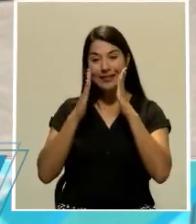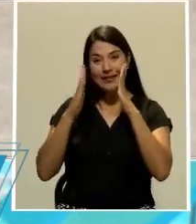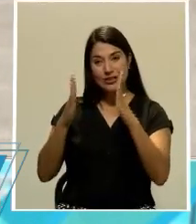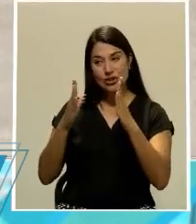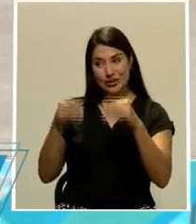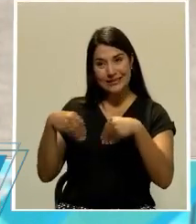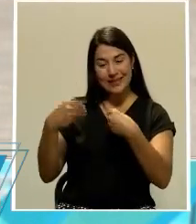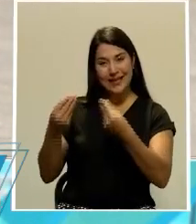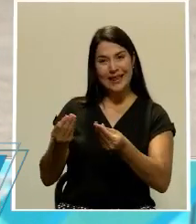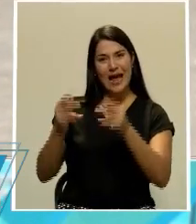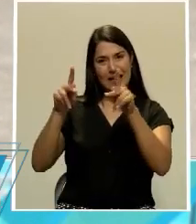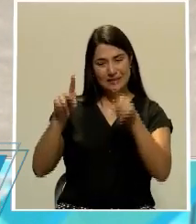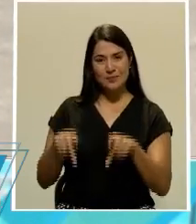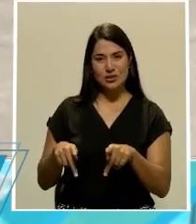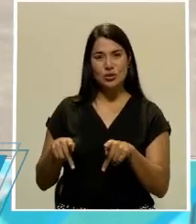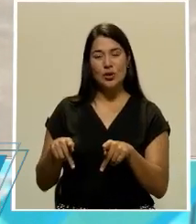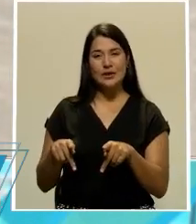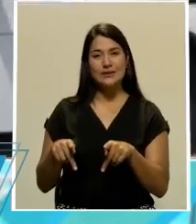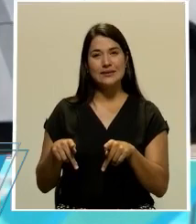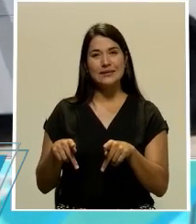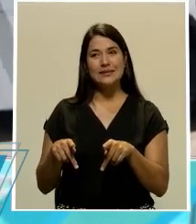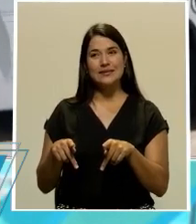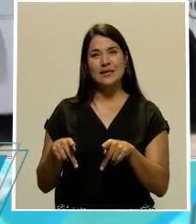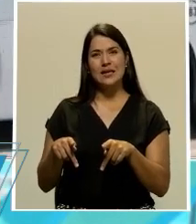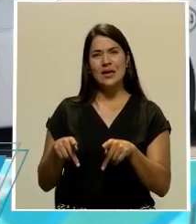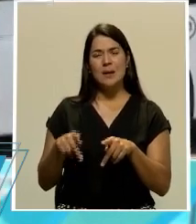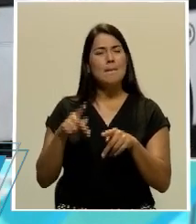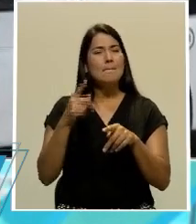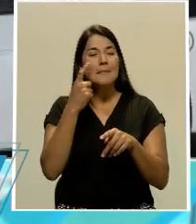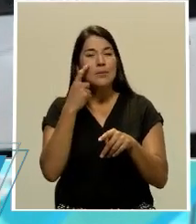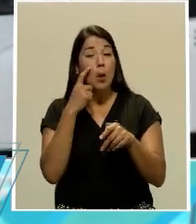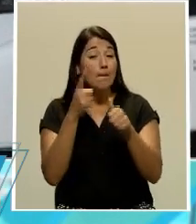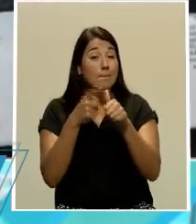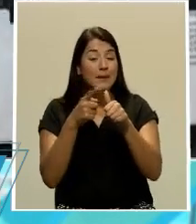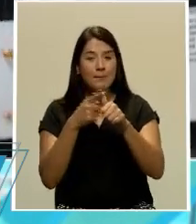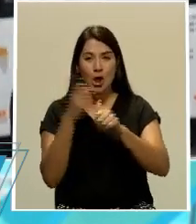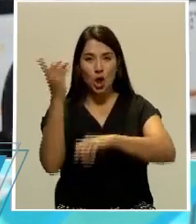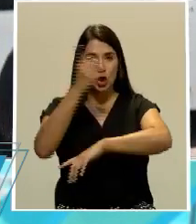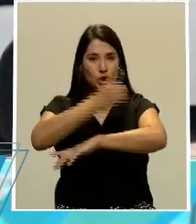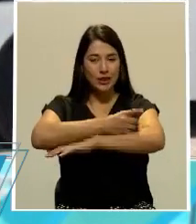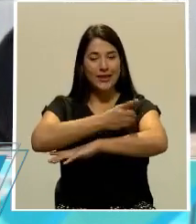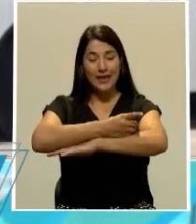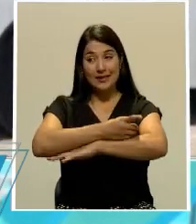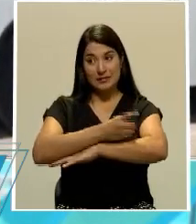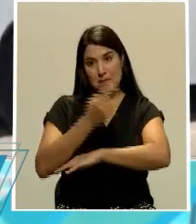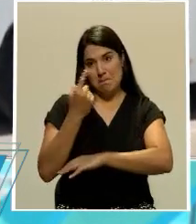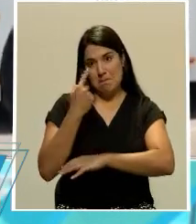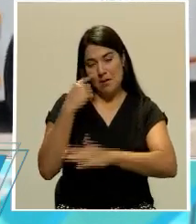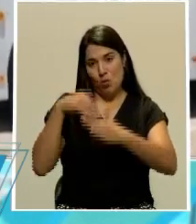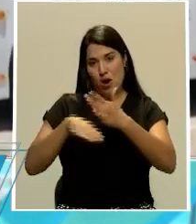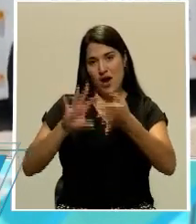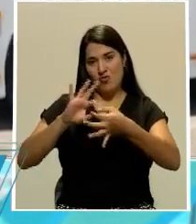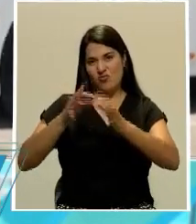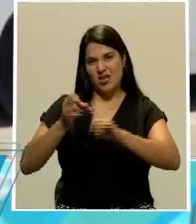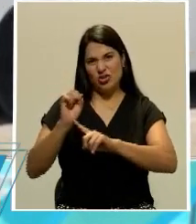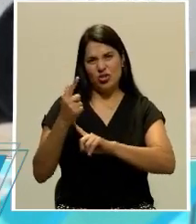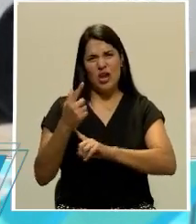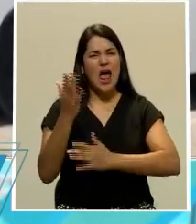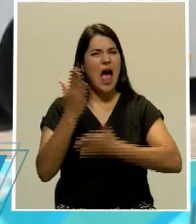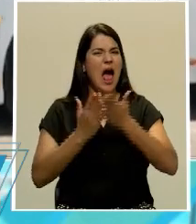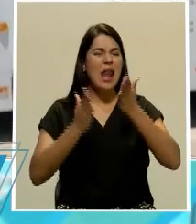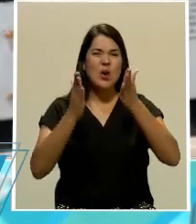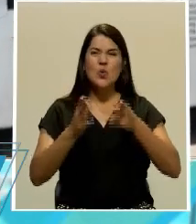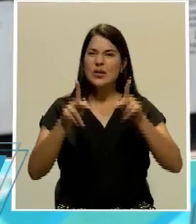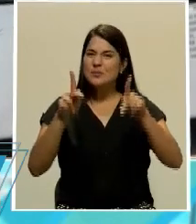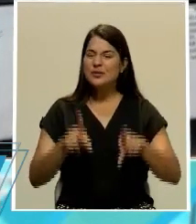obligación de utilizar mascarilla dentro de la unidad? Vimos que los primeros días sí se daban, por lo menos lo que circulaba en redes sociales, personas quejándose de que algunos